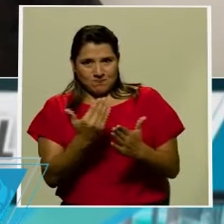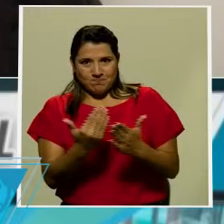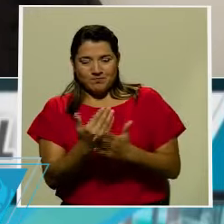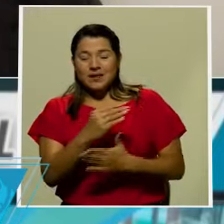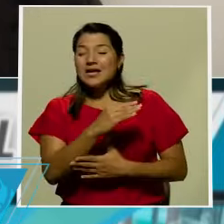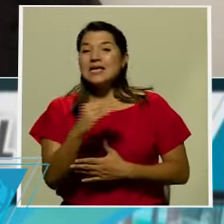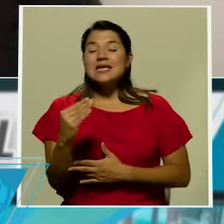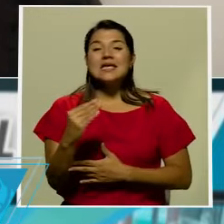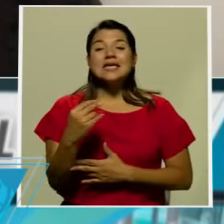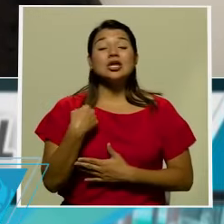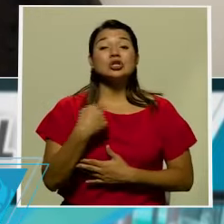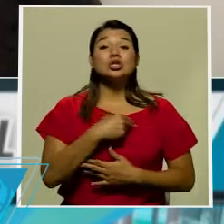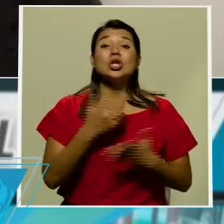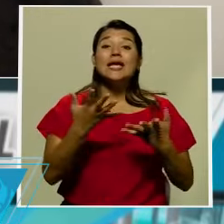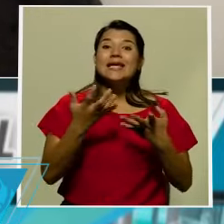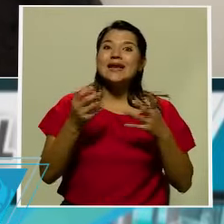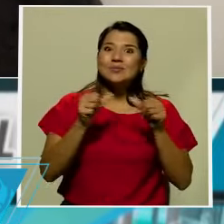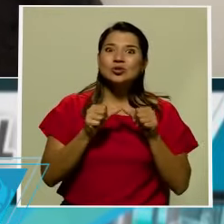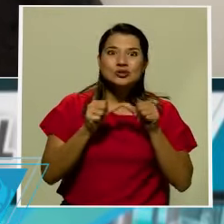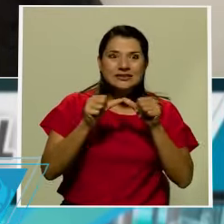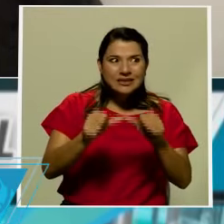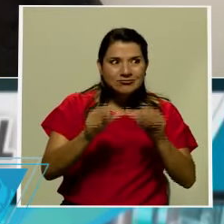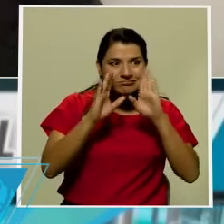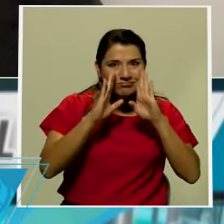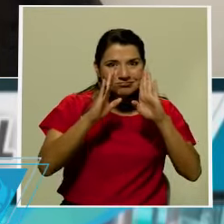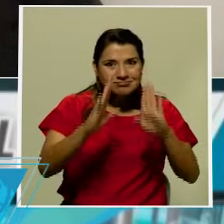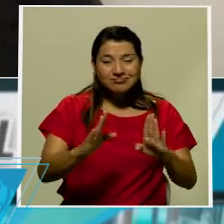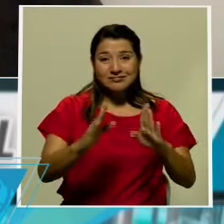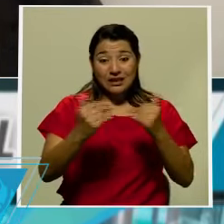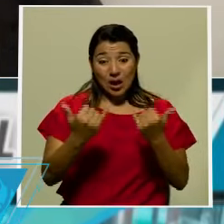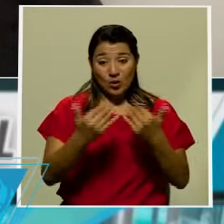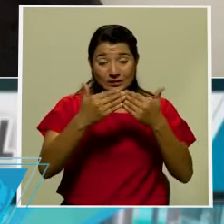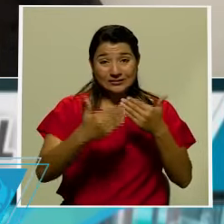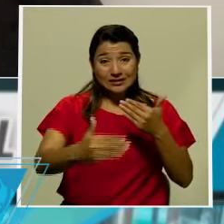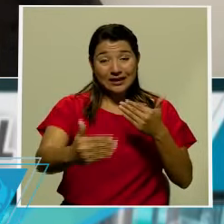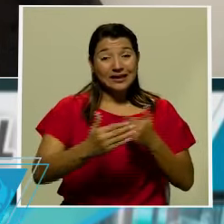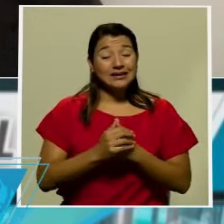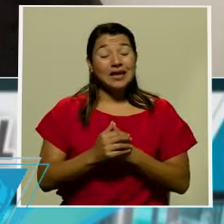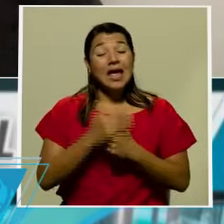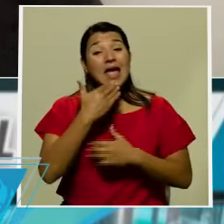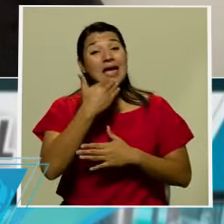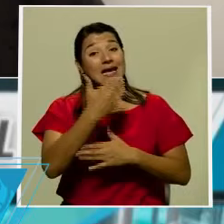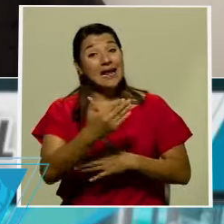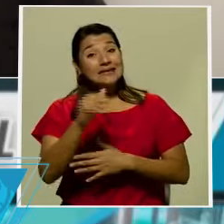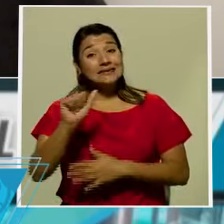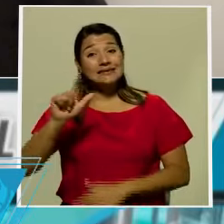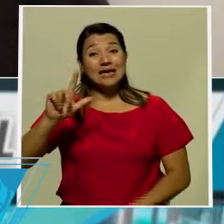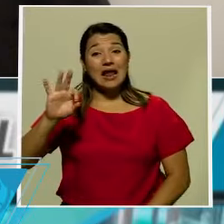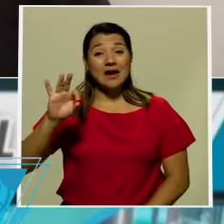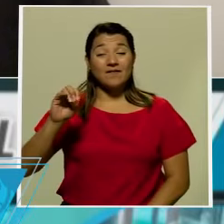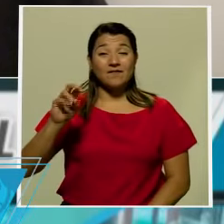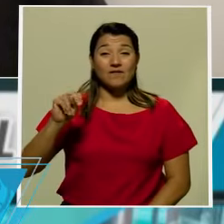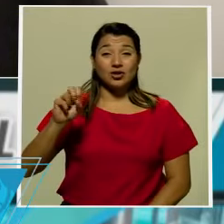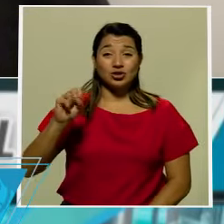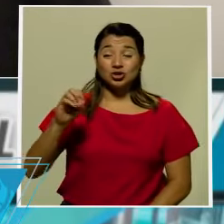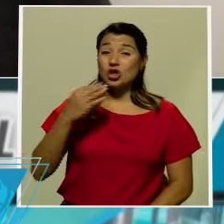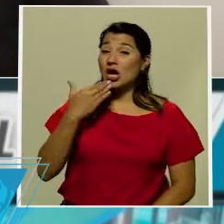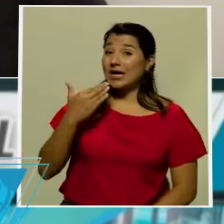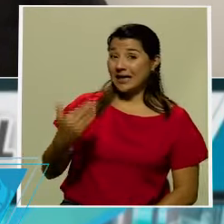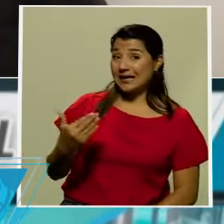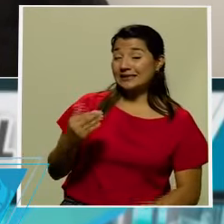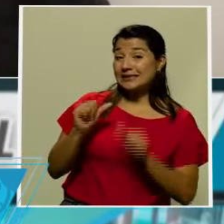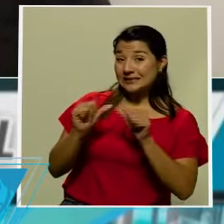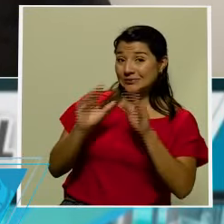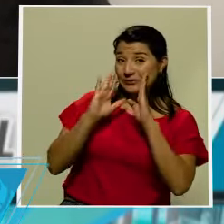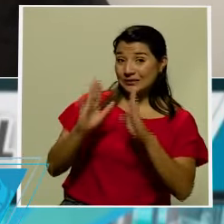seguir los acontecimientos en los días que siguen. Gracias, Alfonso. Gracias, Ernesto.